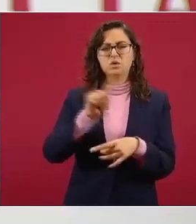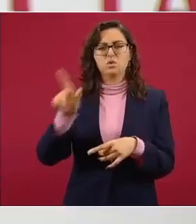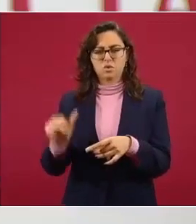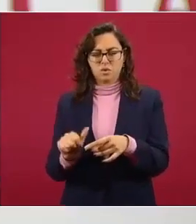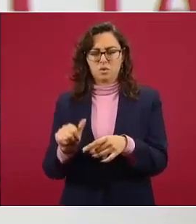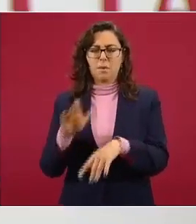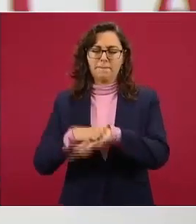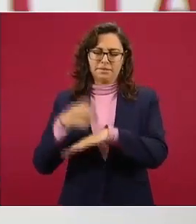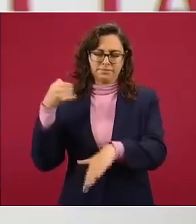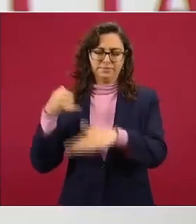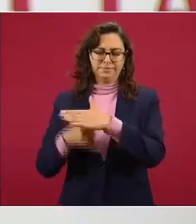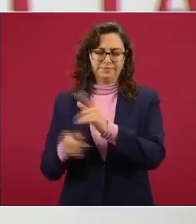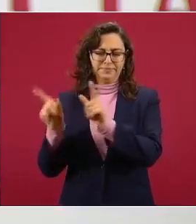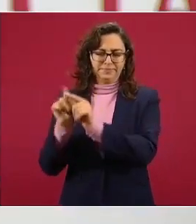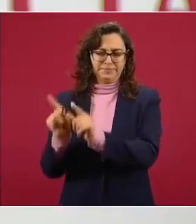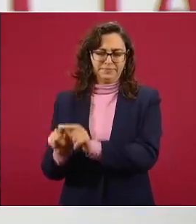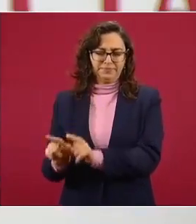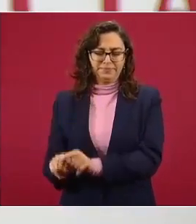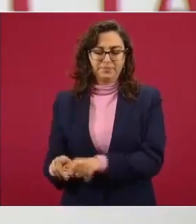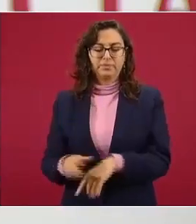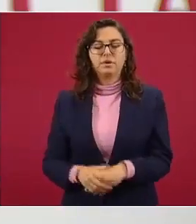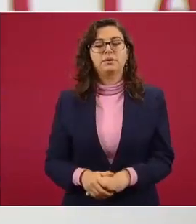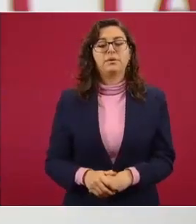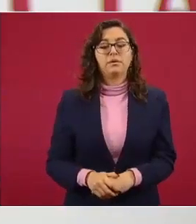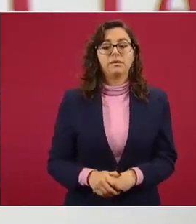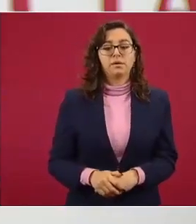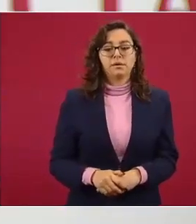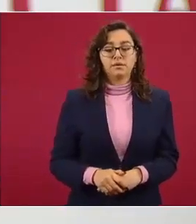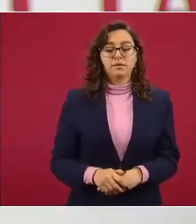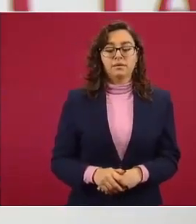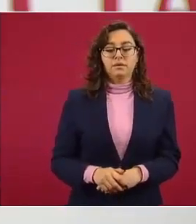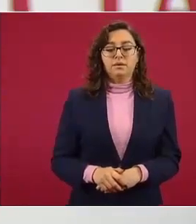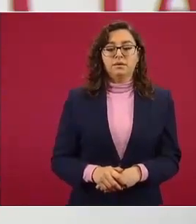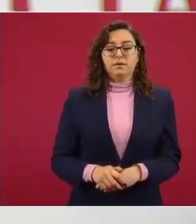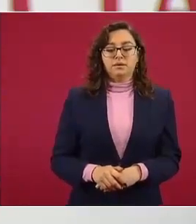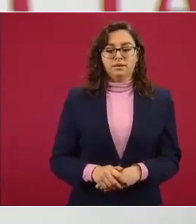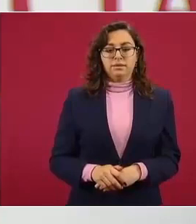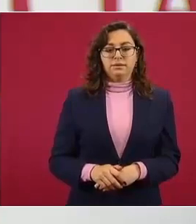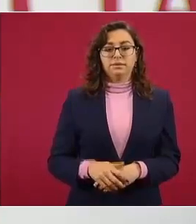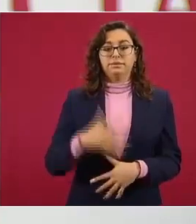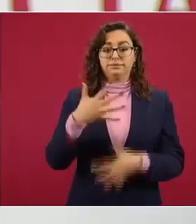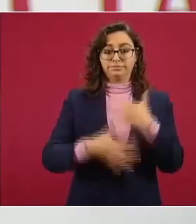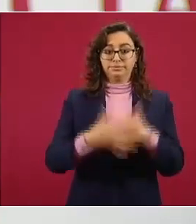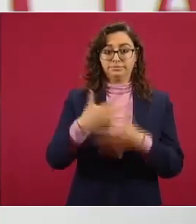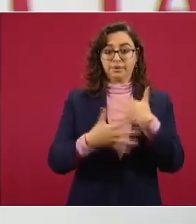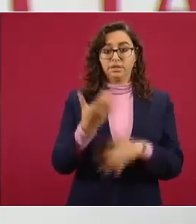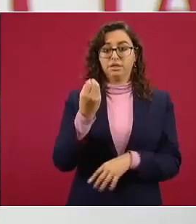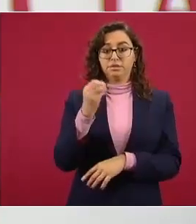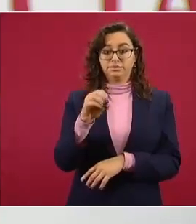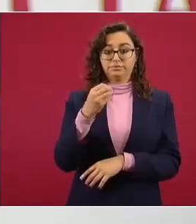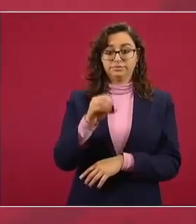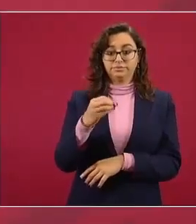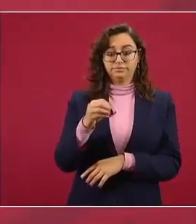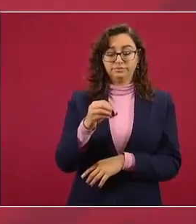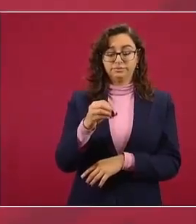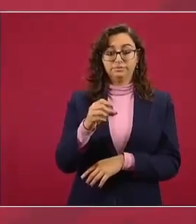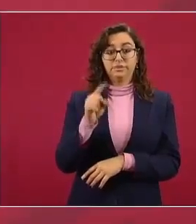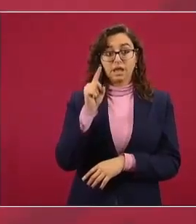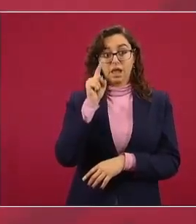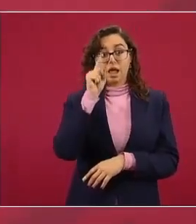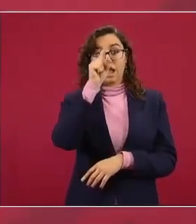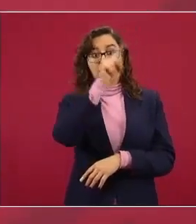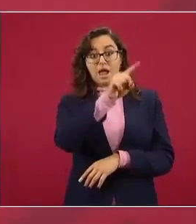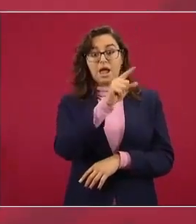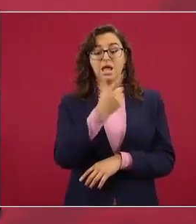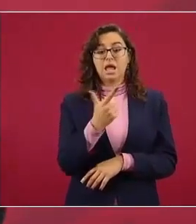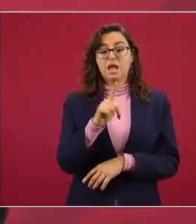sabemos, fue detenido el general retirado Salvador Cienfuegos Cepeda en el Aeropuerto Internacional de Los